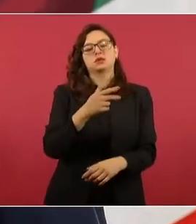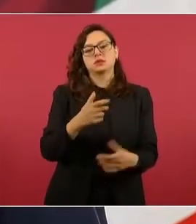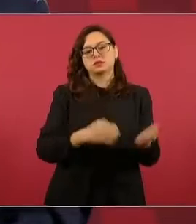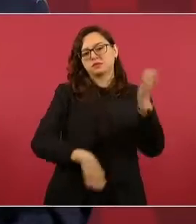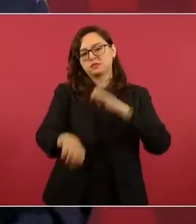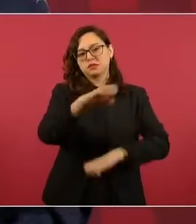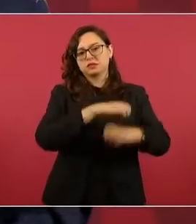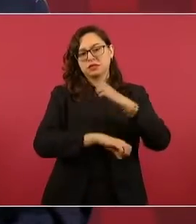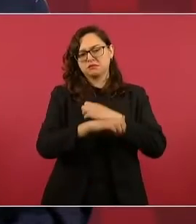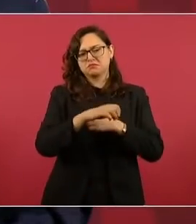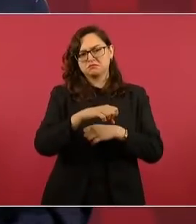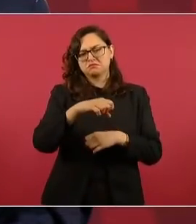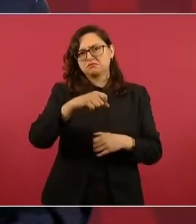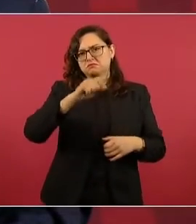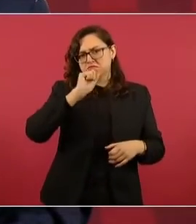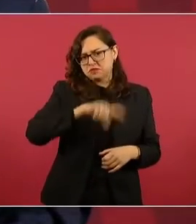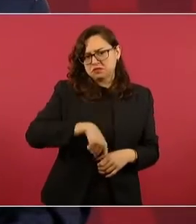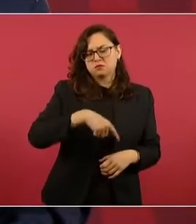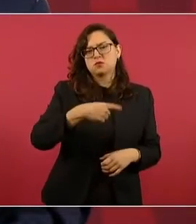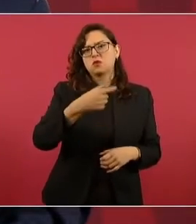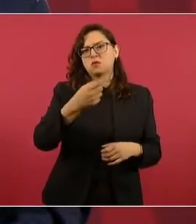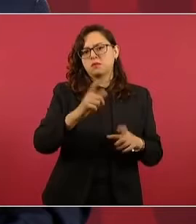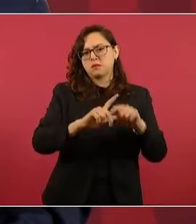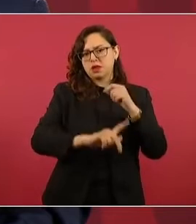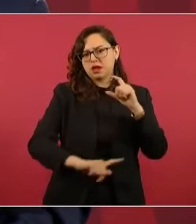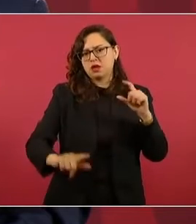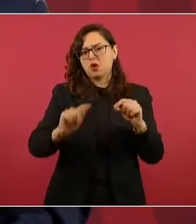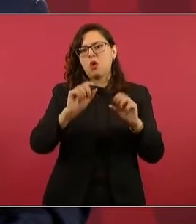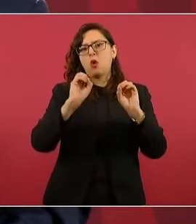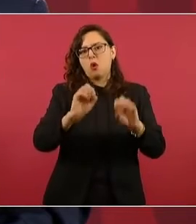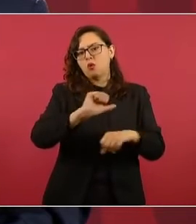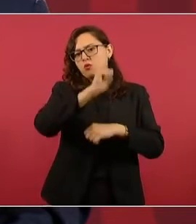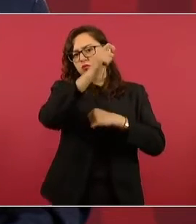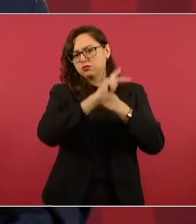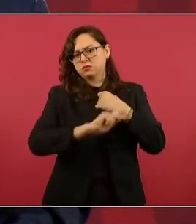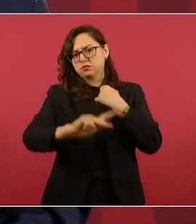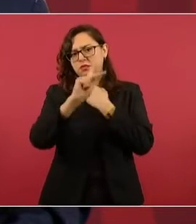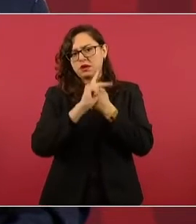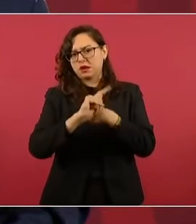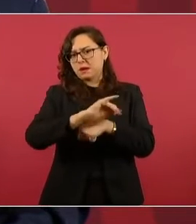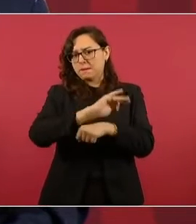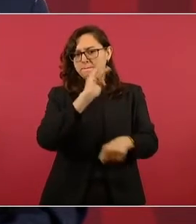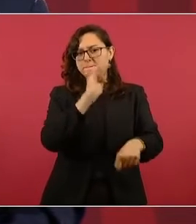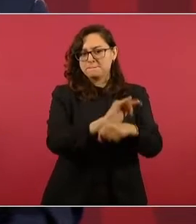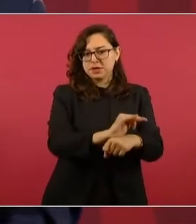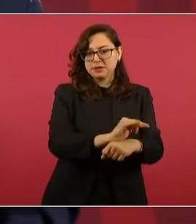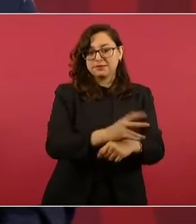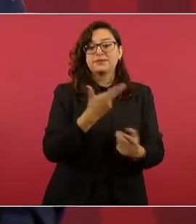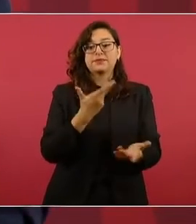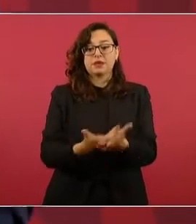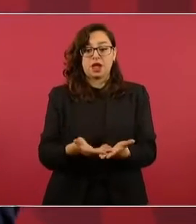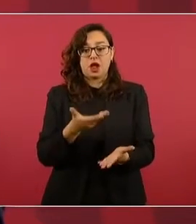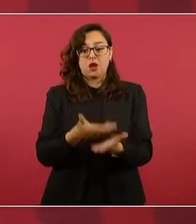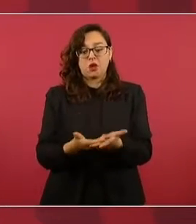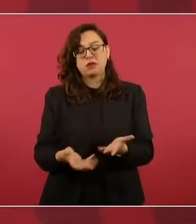extranjeros. Eso es lo que está investigándose,